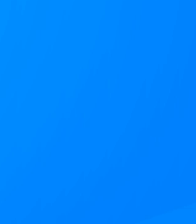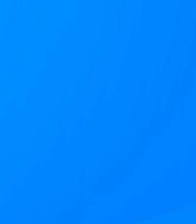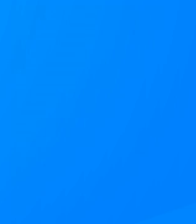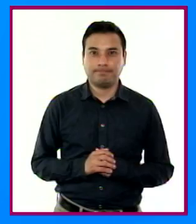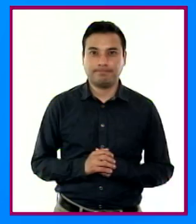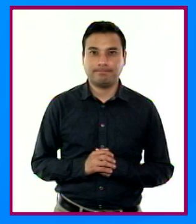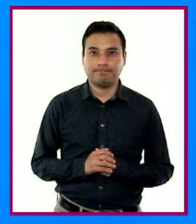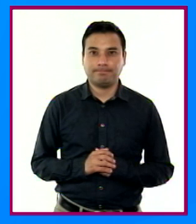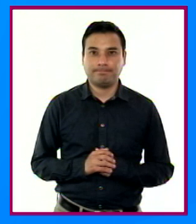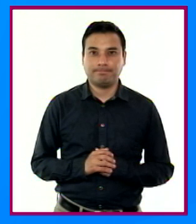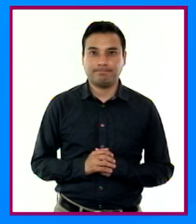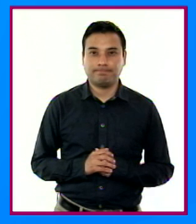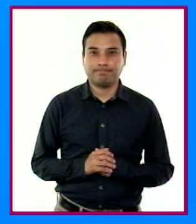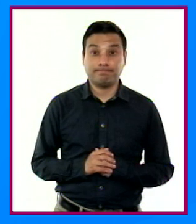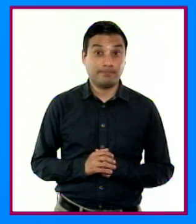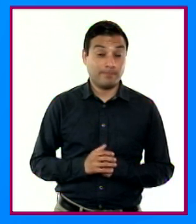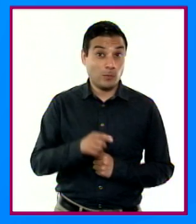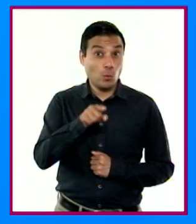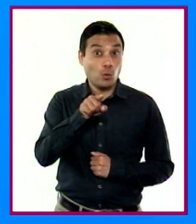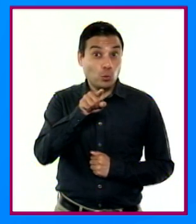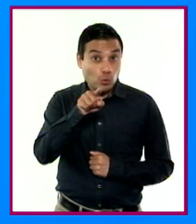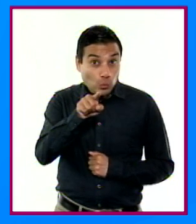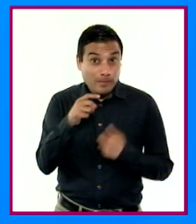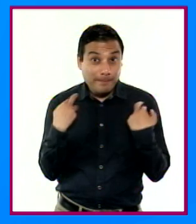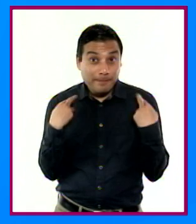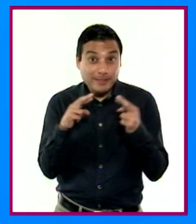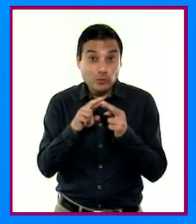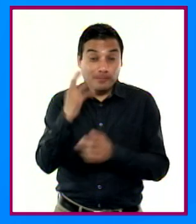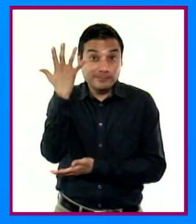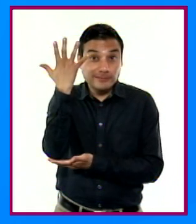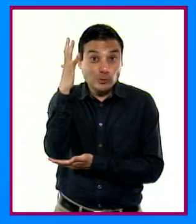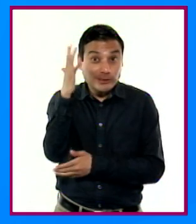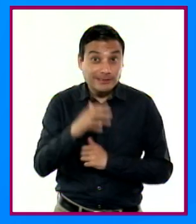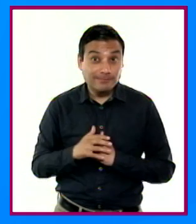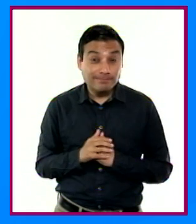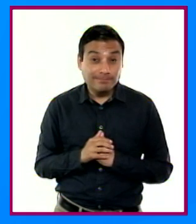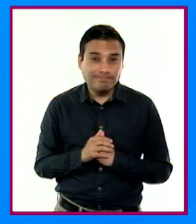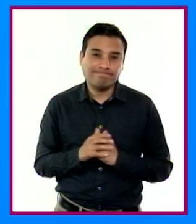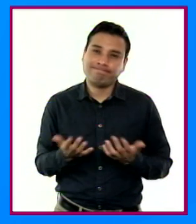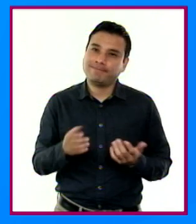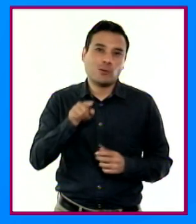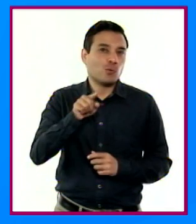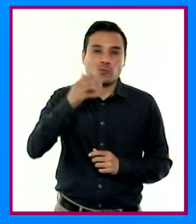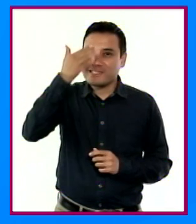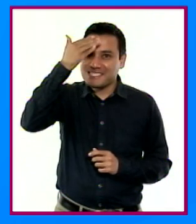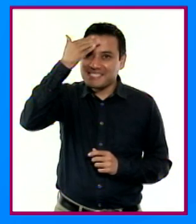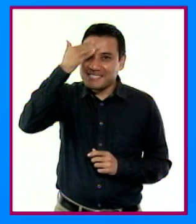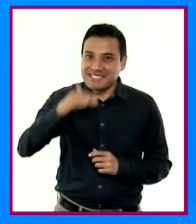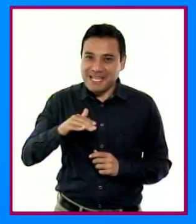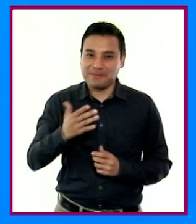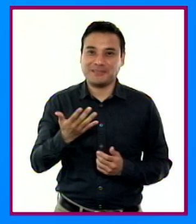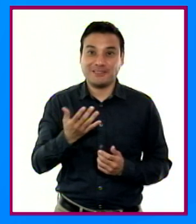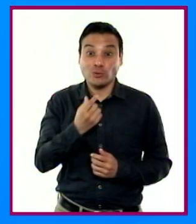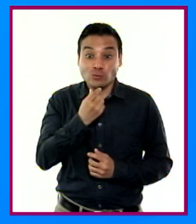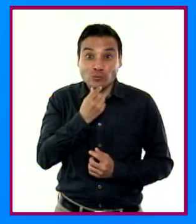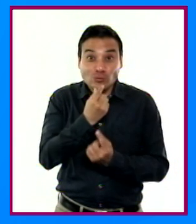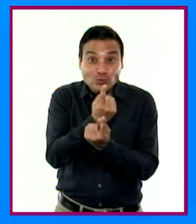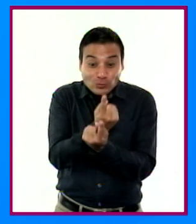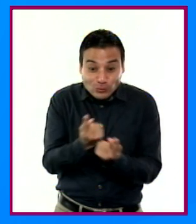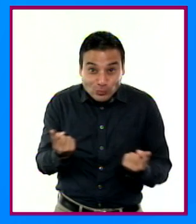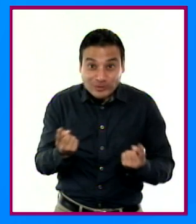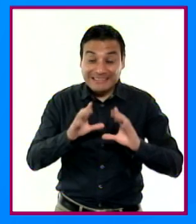Si son maestras o maestros de preescolar, seguramente saben que están contribuyendo a construir el futuro.